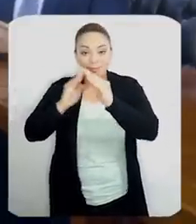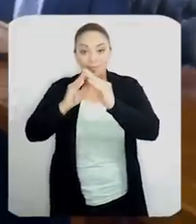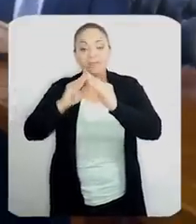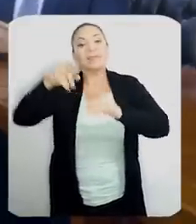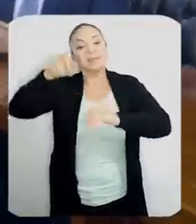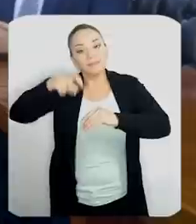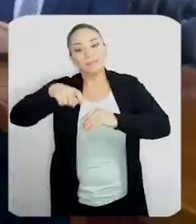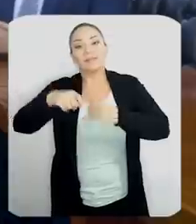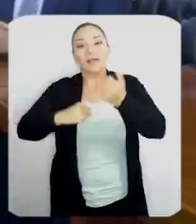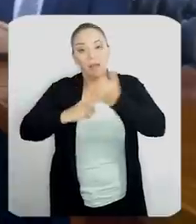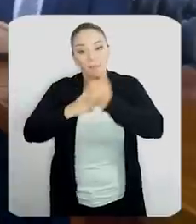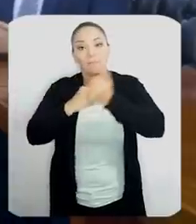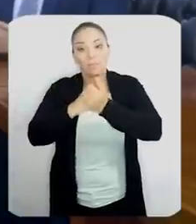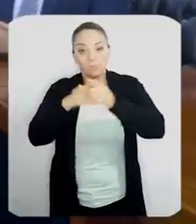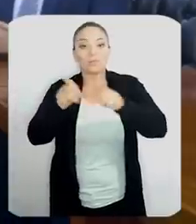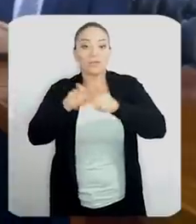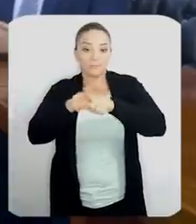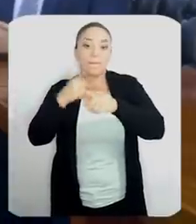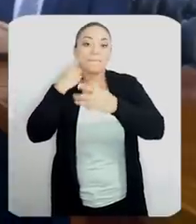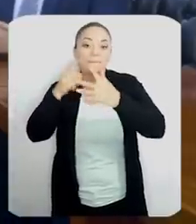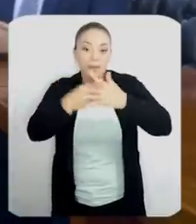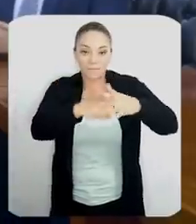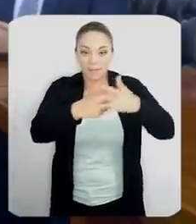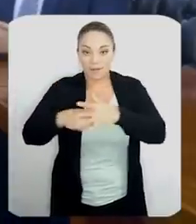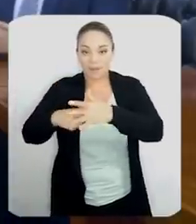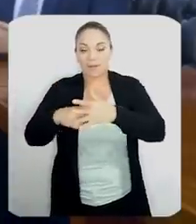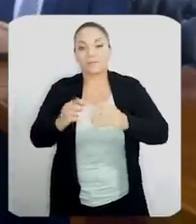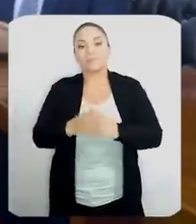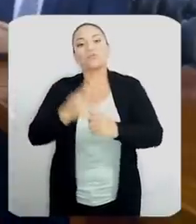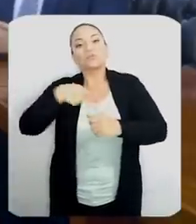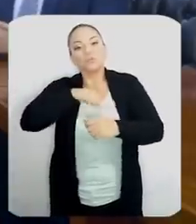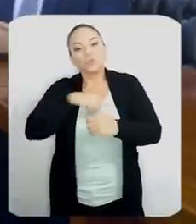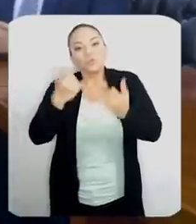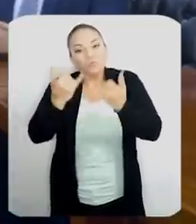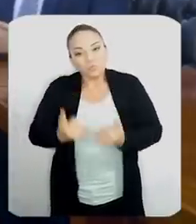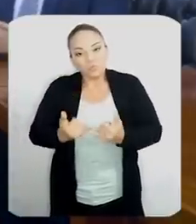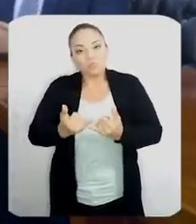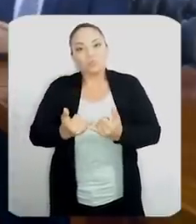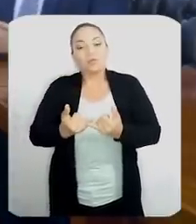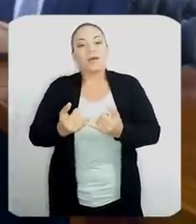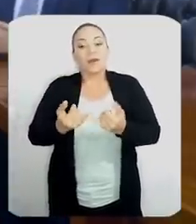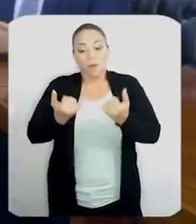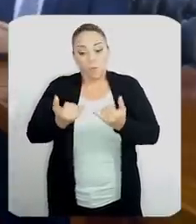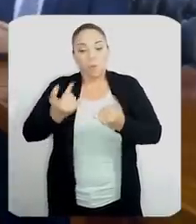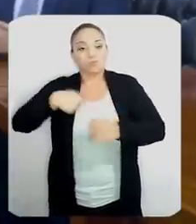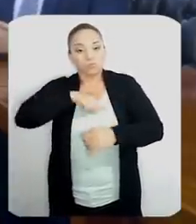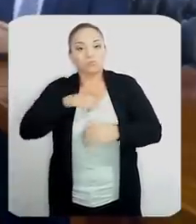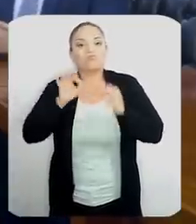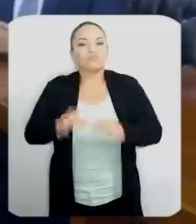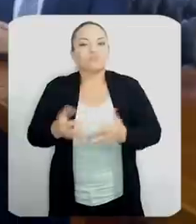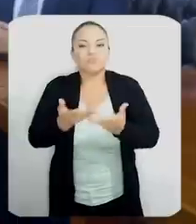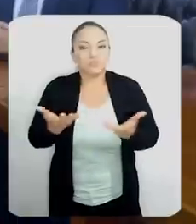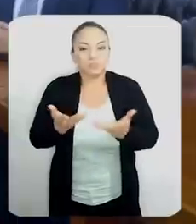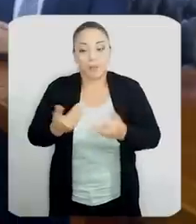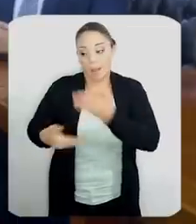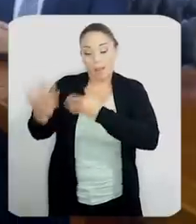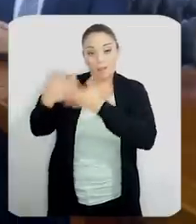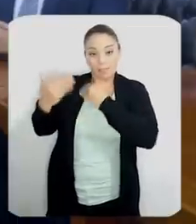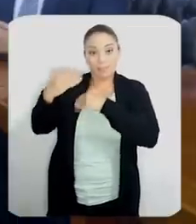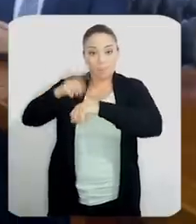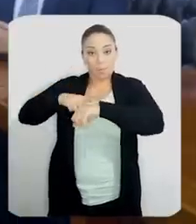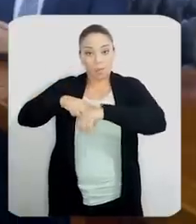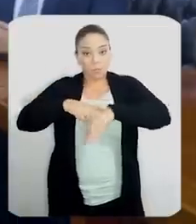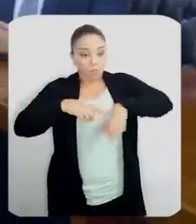apoyo del Estado para repararlas. Hemos actualizado nuestra decisión. Antes no